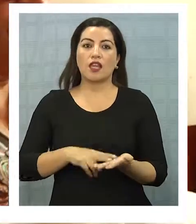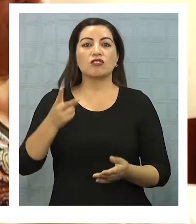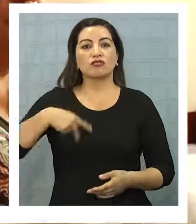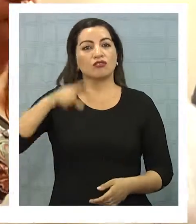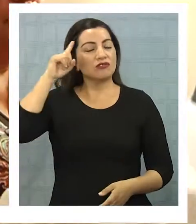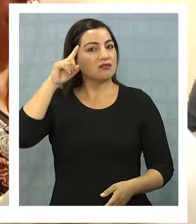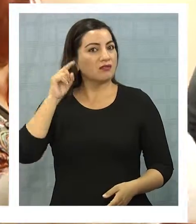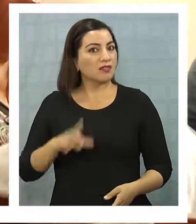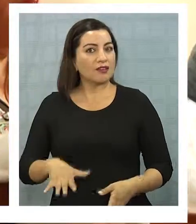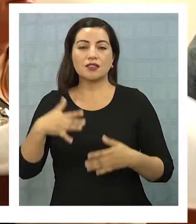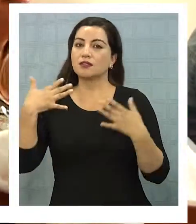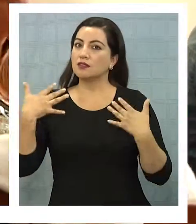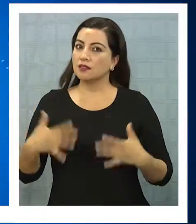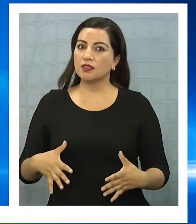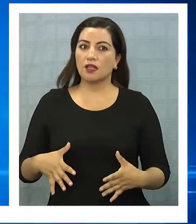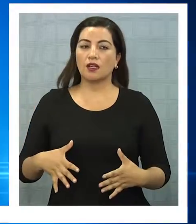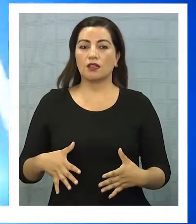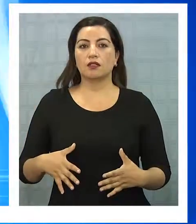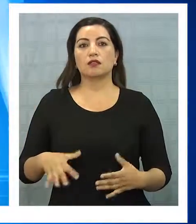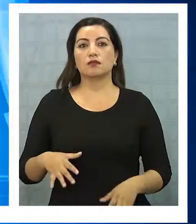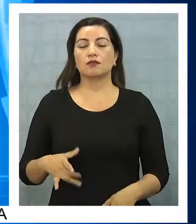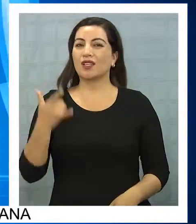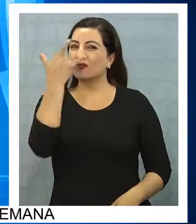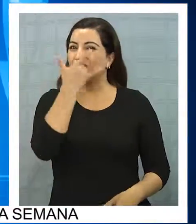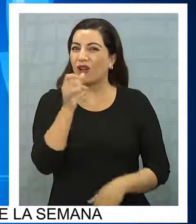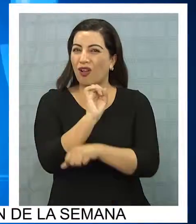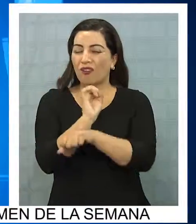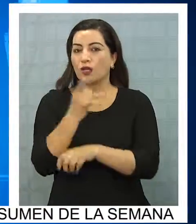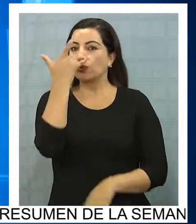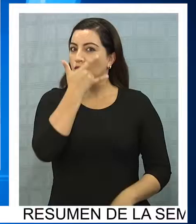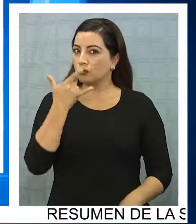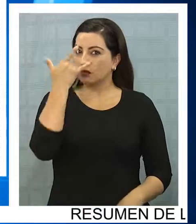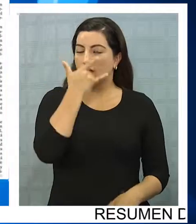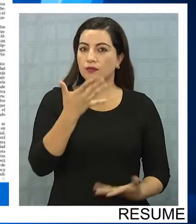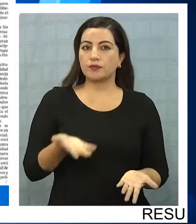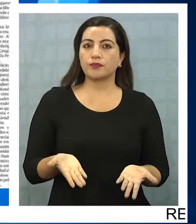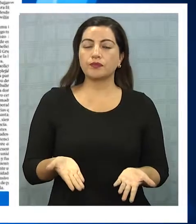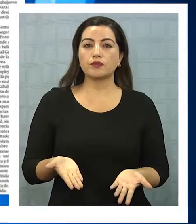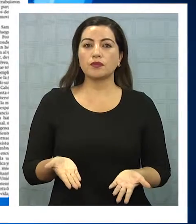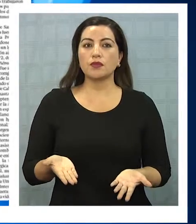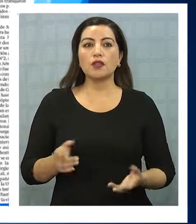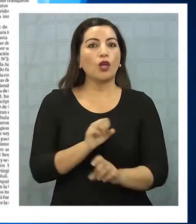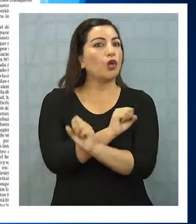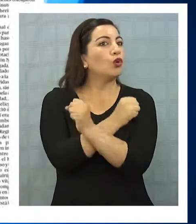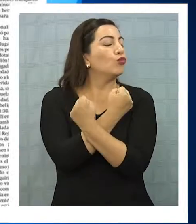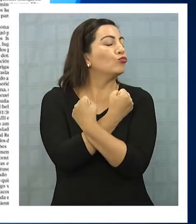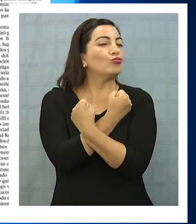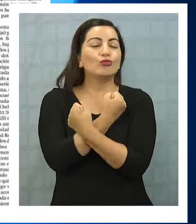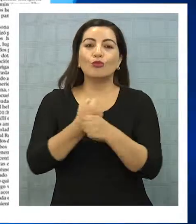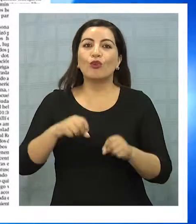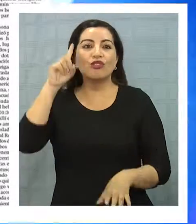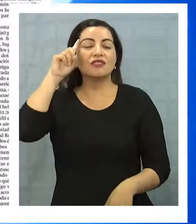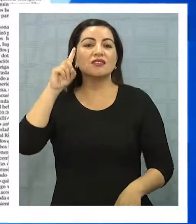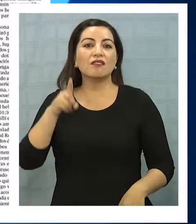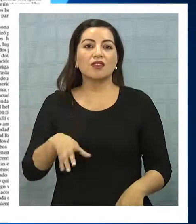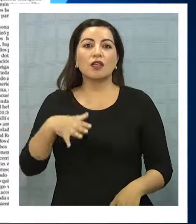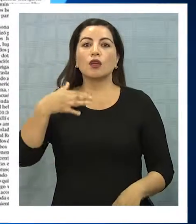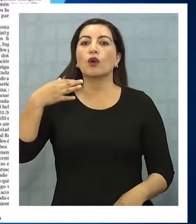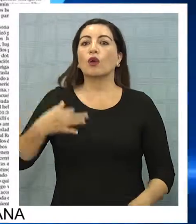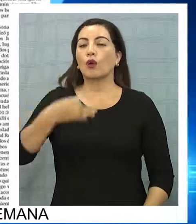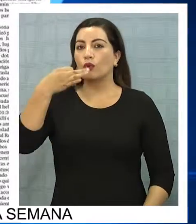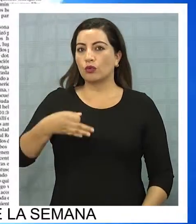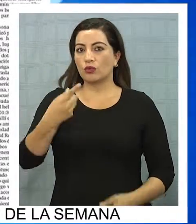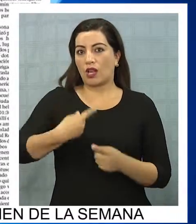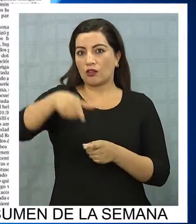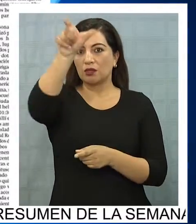comprobar posteriormente que lo hacía, conducía bajo los efectos del alcohol, no pudo alertar la presencia de la